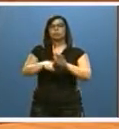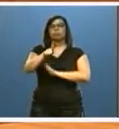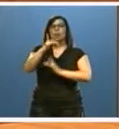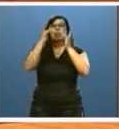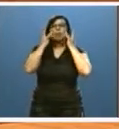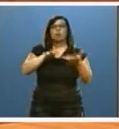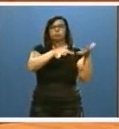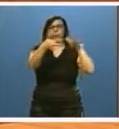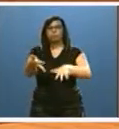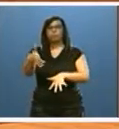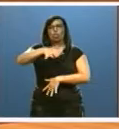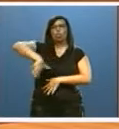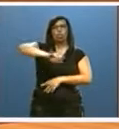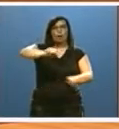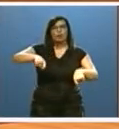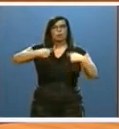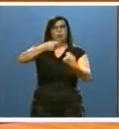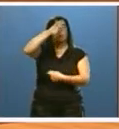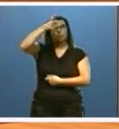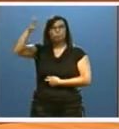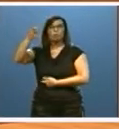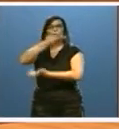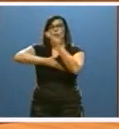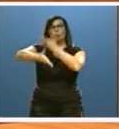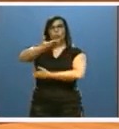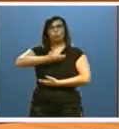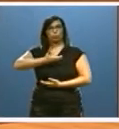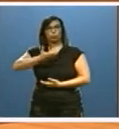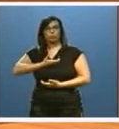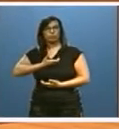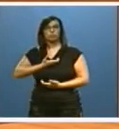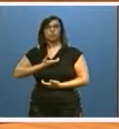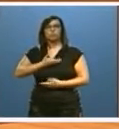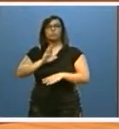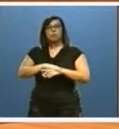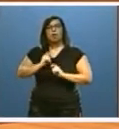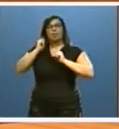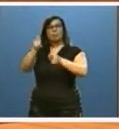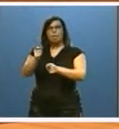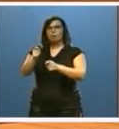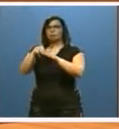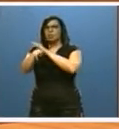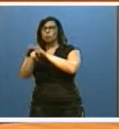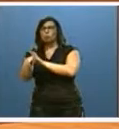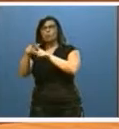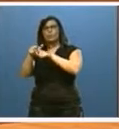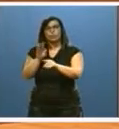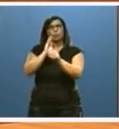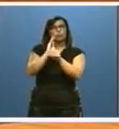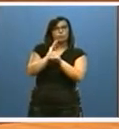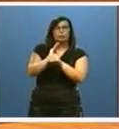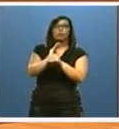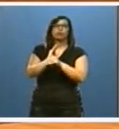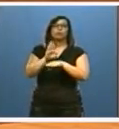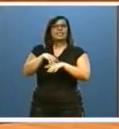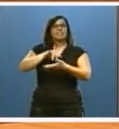de los municipios de nuestros espacios naturales, colaborando con las entidades locales, tanto en dotación de infraestructuras como en el mantenimiento y explotación de los